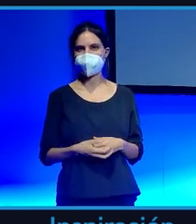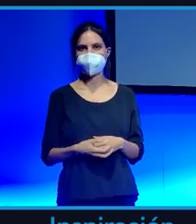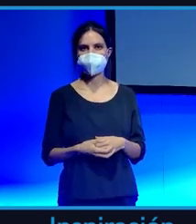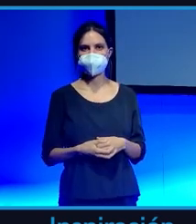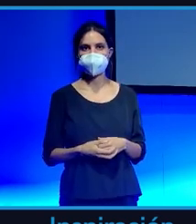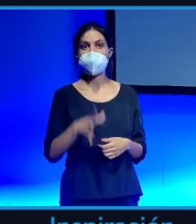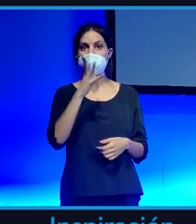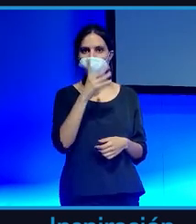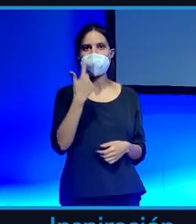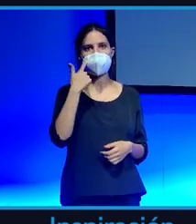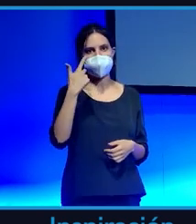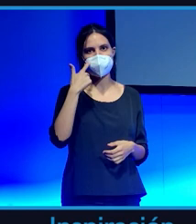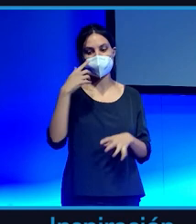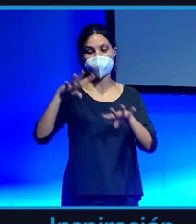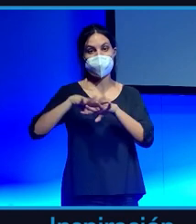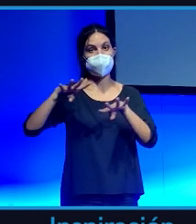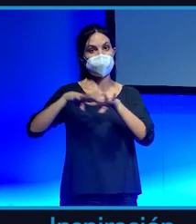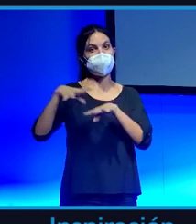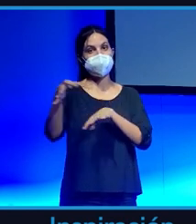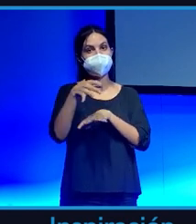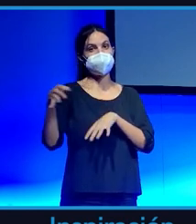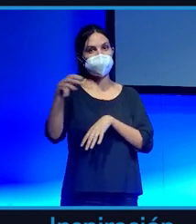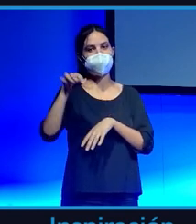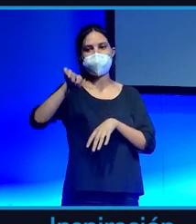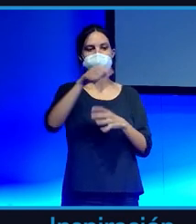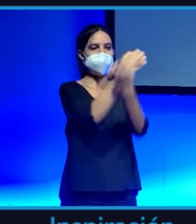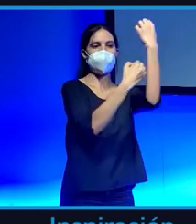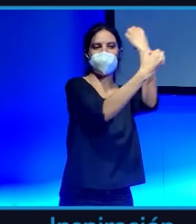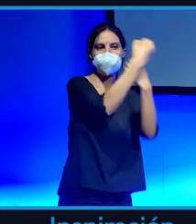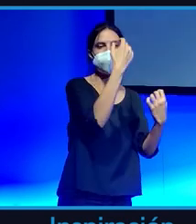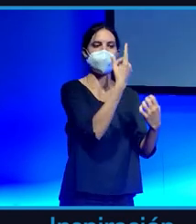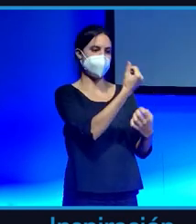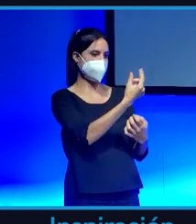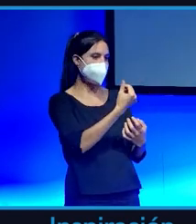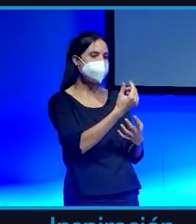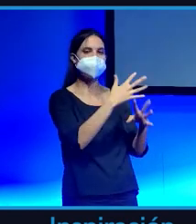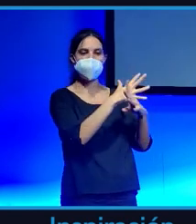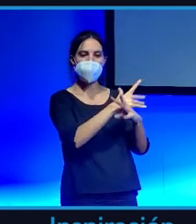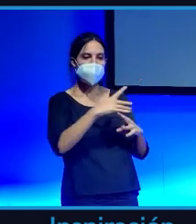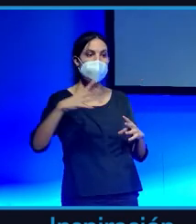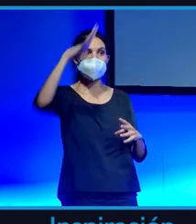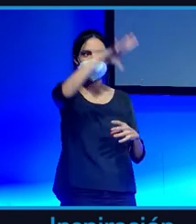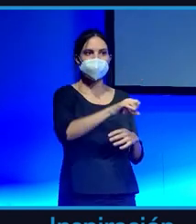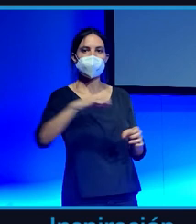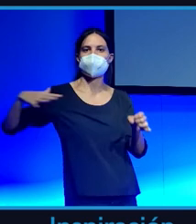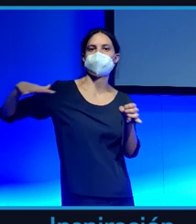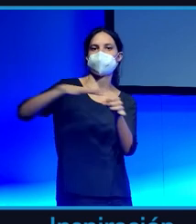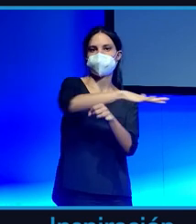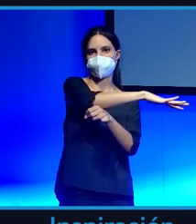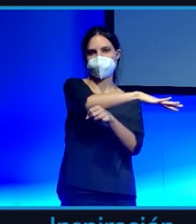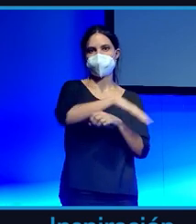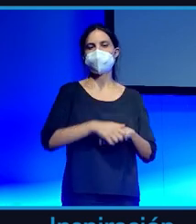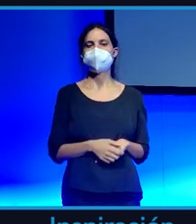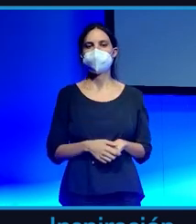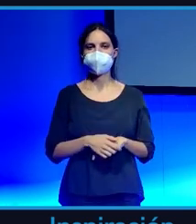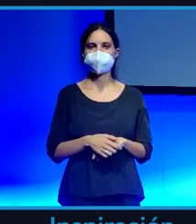Y estamos viendo como las criptos están cambiando la economía, las finanzas, los juegos, la economía de muchos países. Esto es una disrupción total.